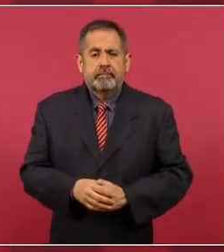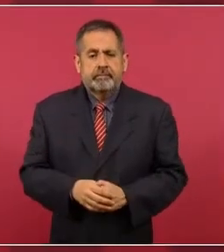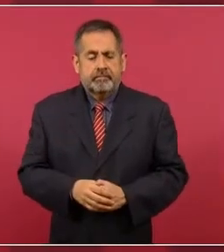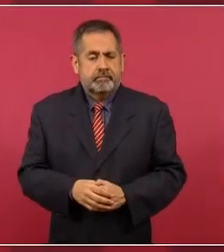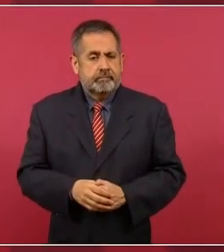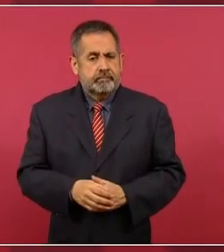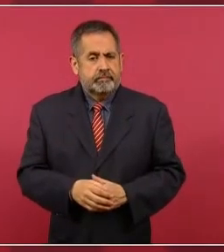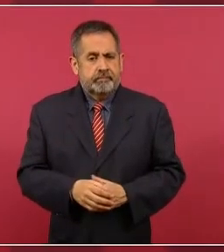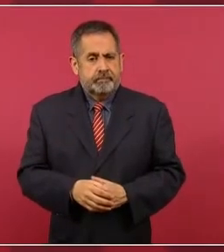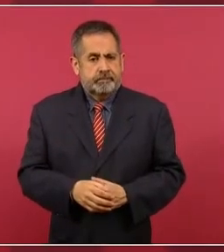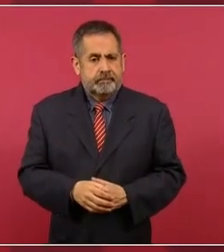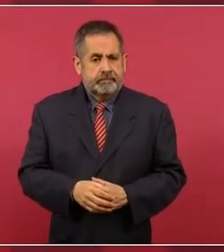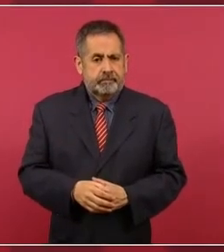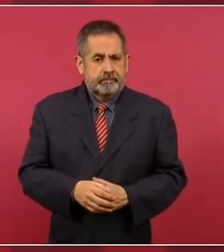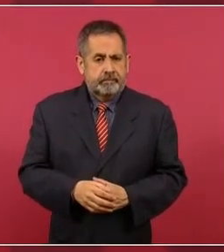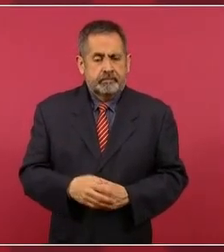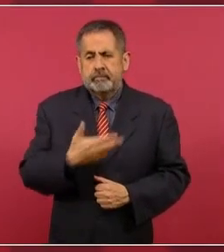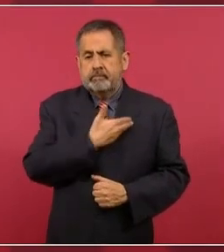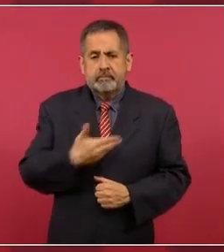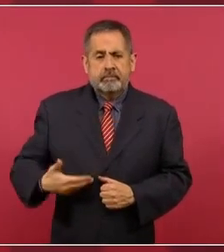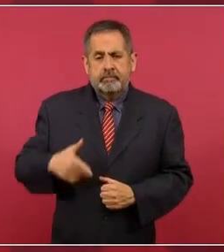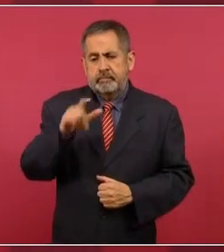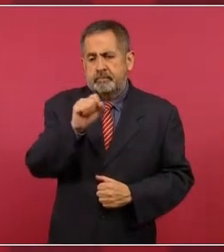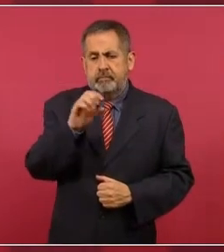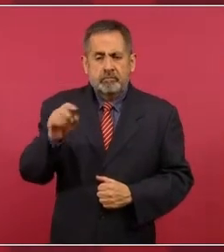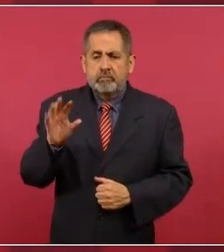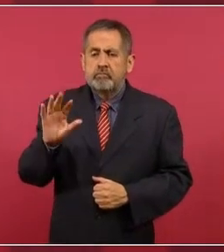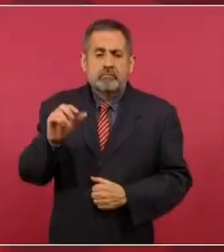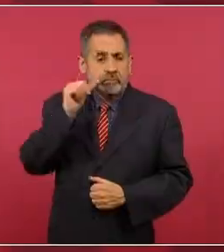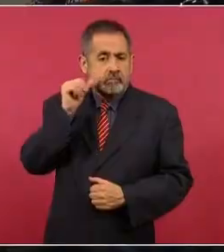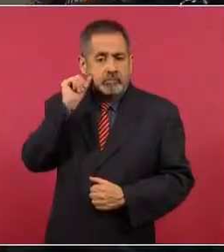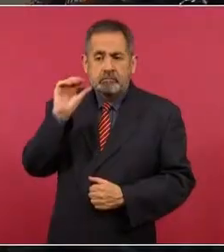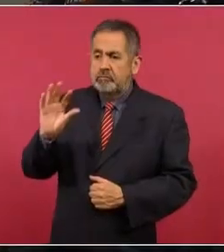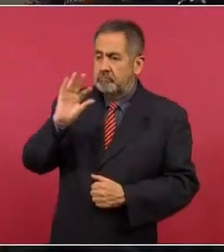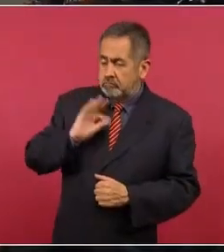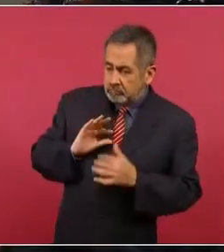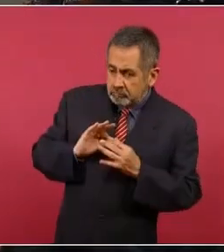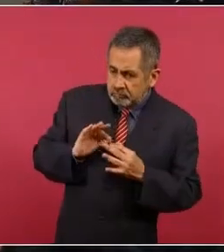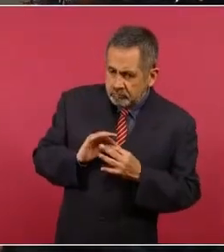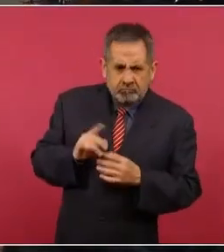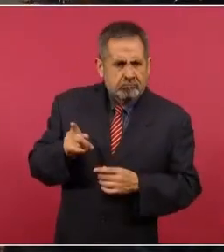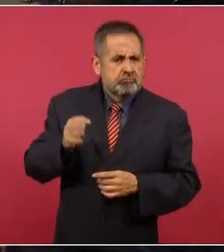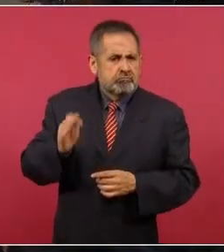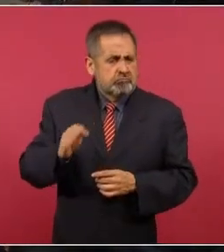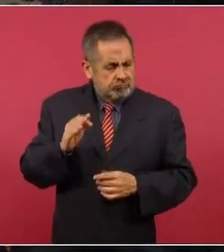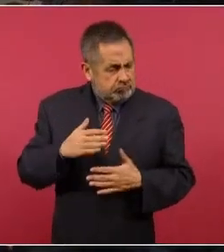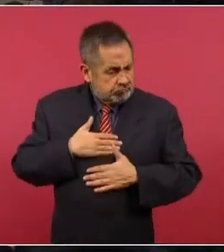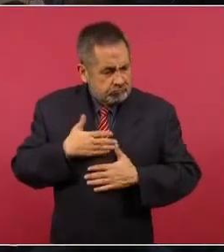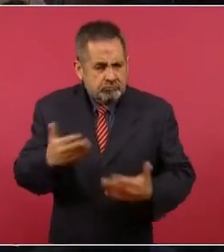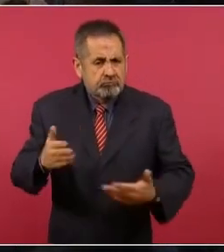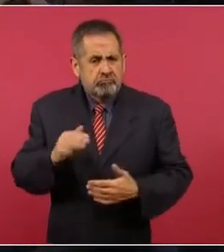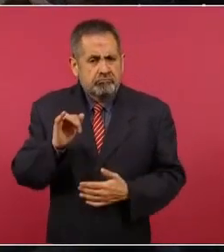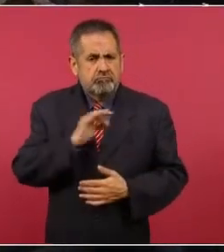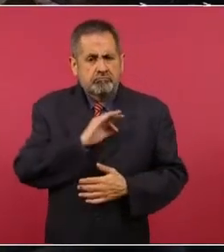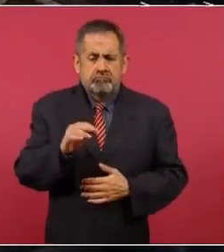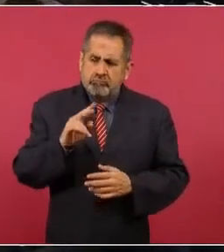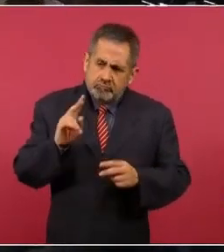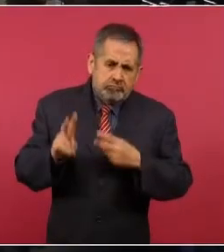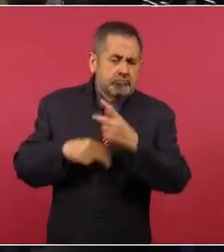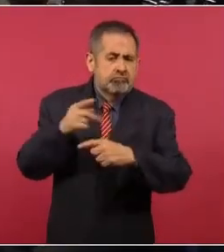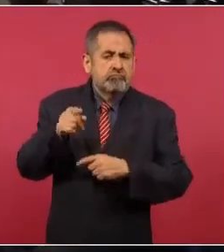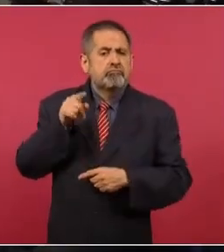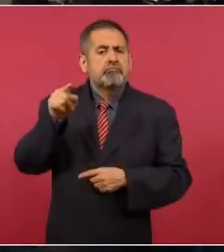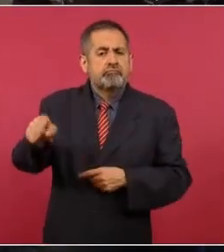El presidente Blasso, ayer me comentaba que él está dispuesto a ir a